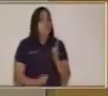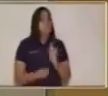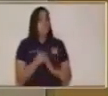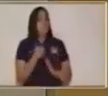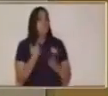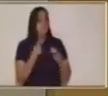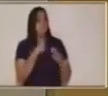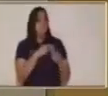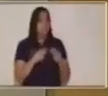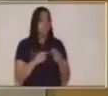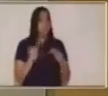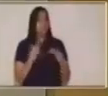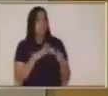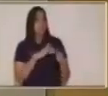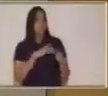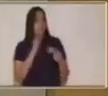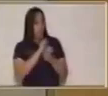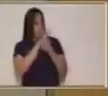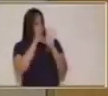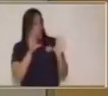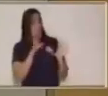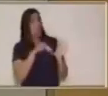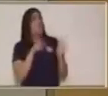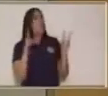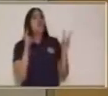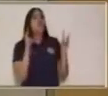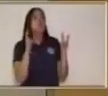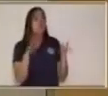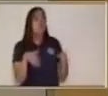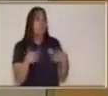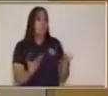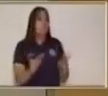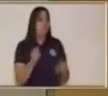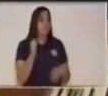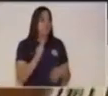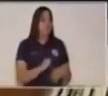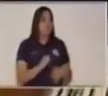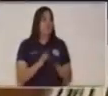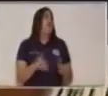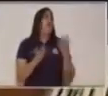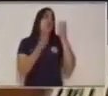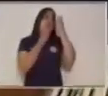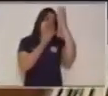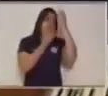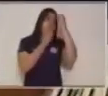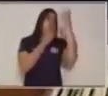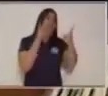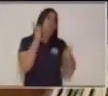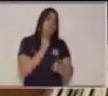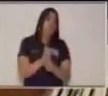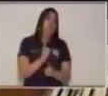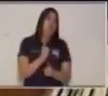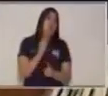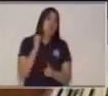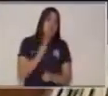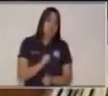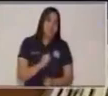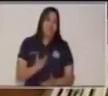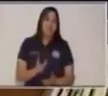claro qué tema estamos tratando para darle información adecuada. Entonces,